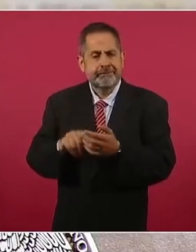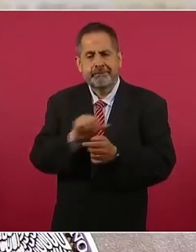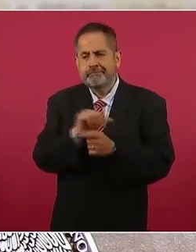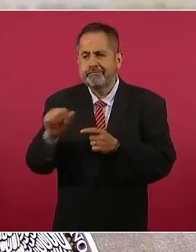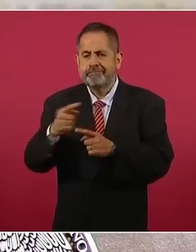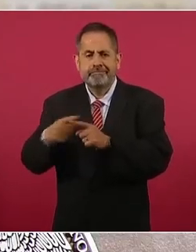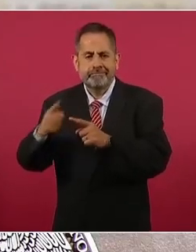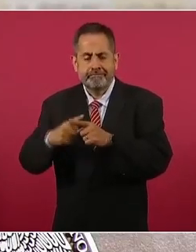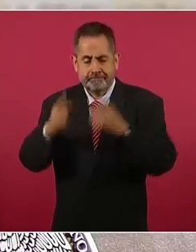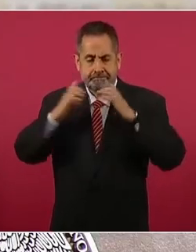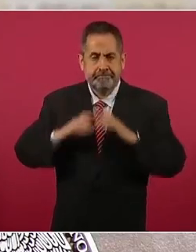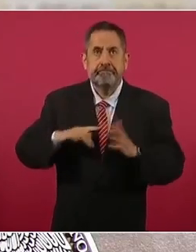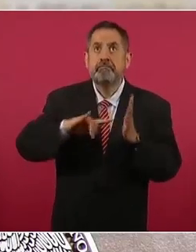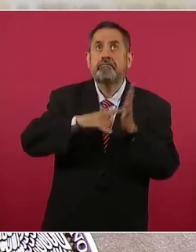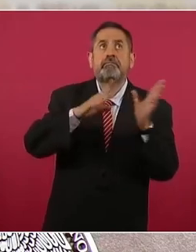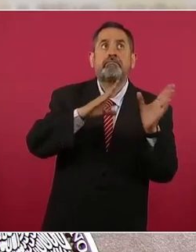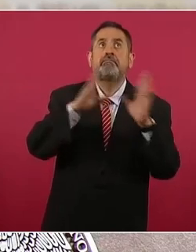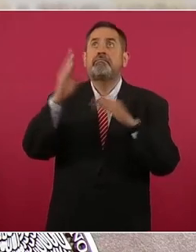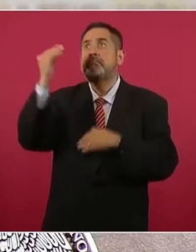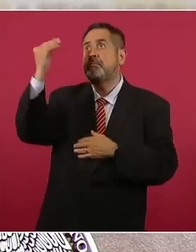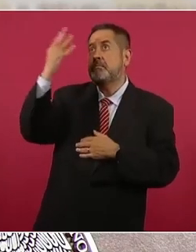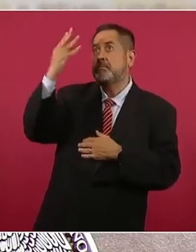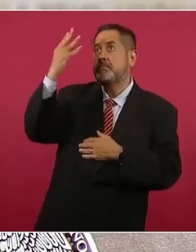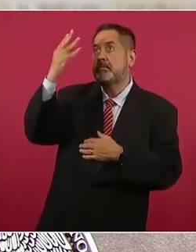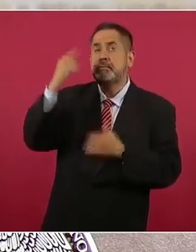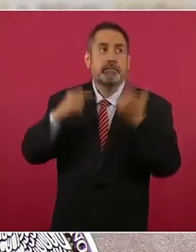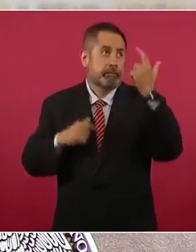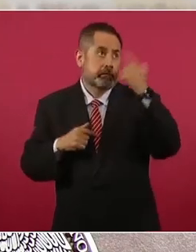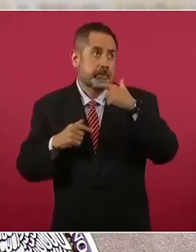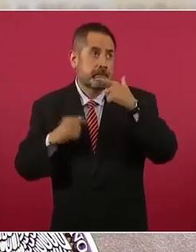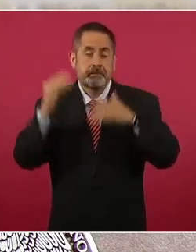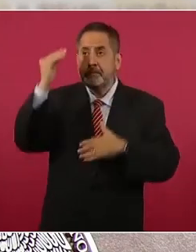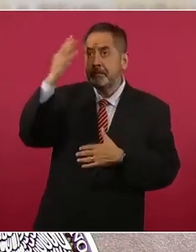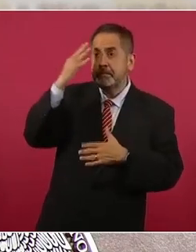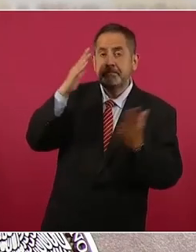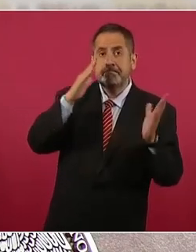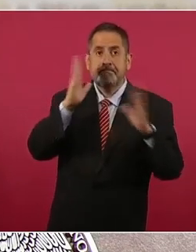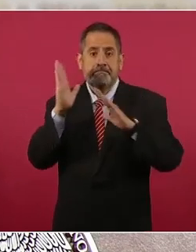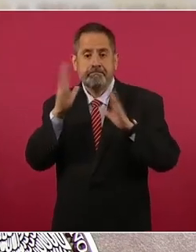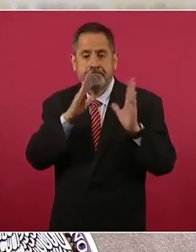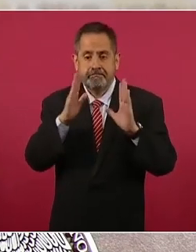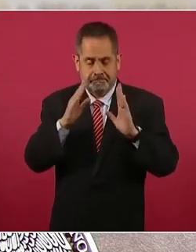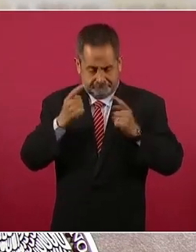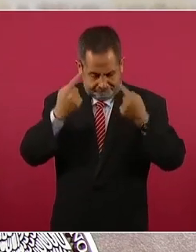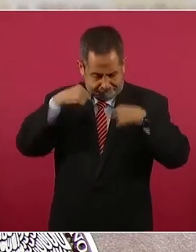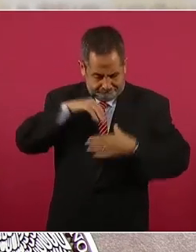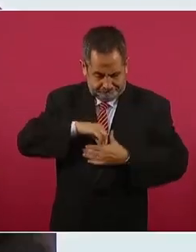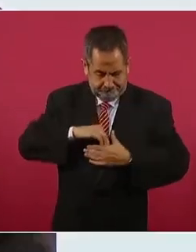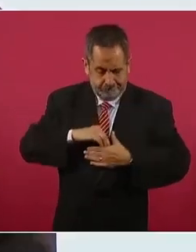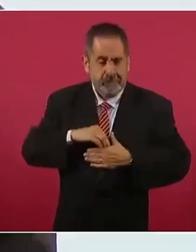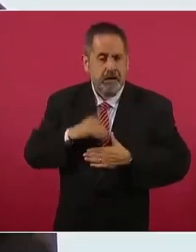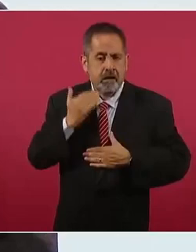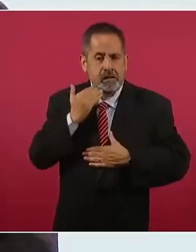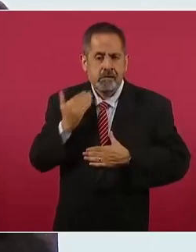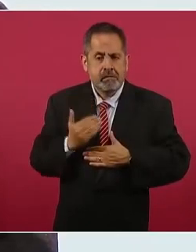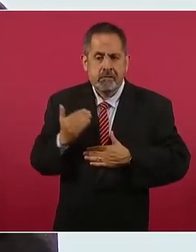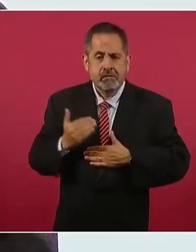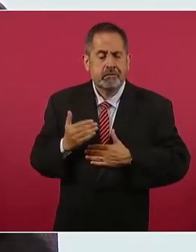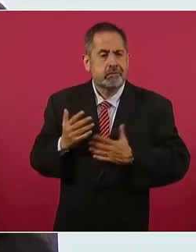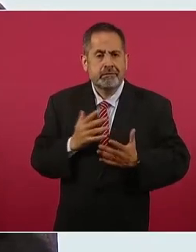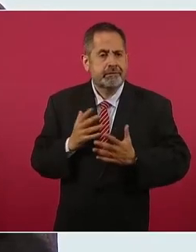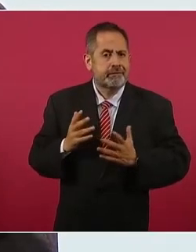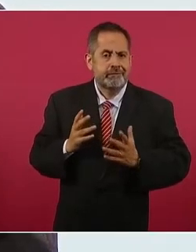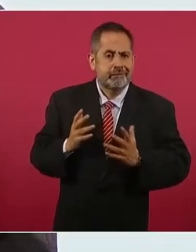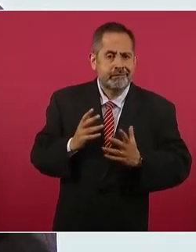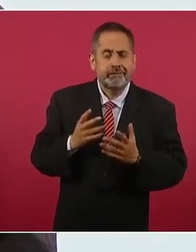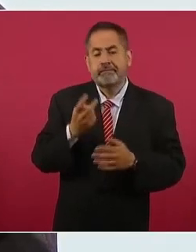El cambio de hora altera el tiempo de exposición al sol y desequilibra nuestro reloj biológico. Por